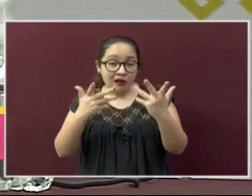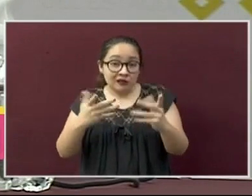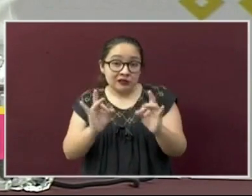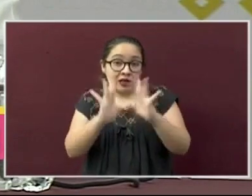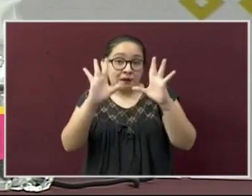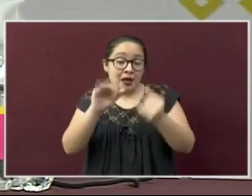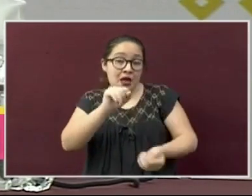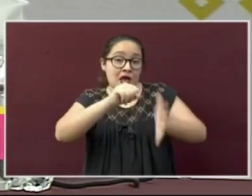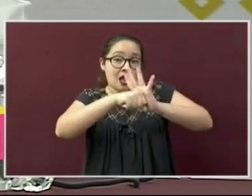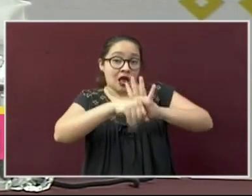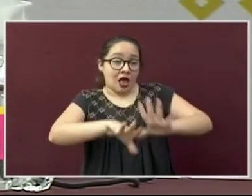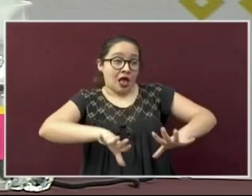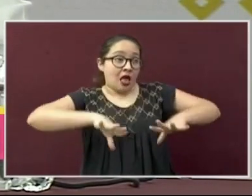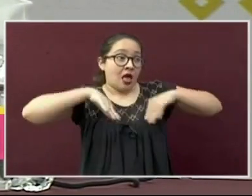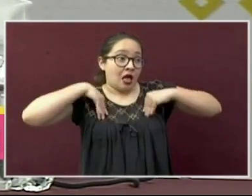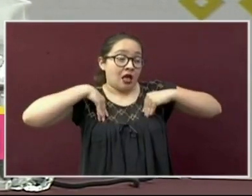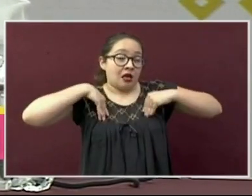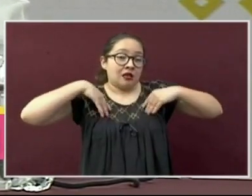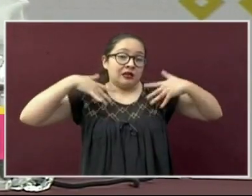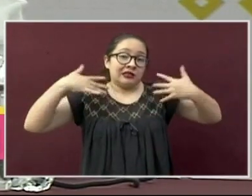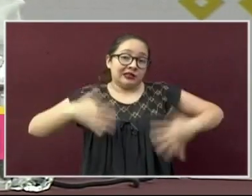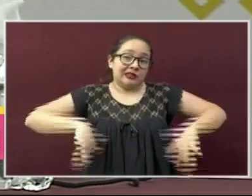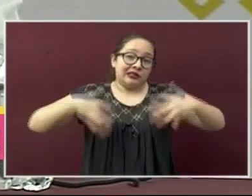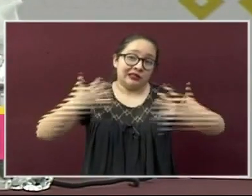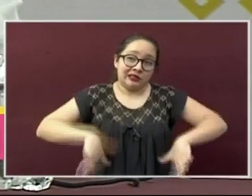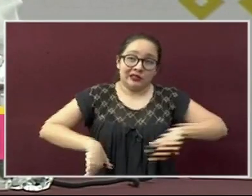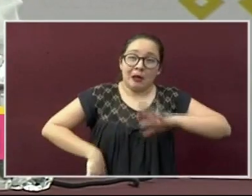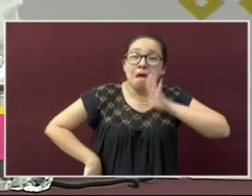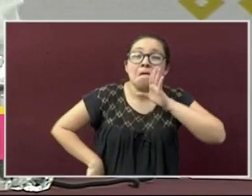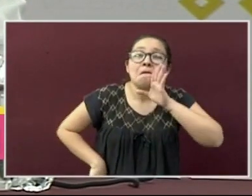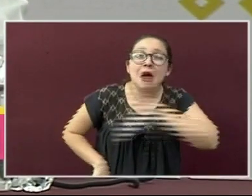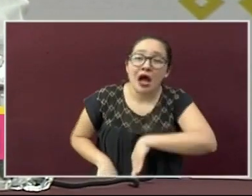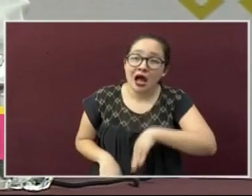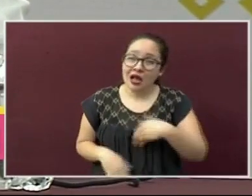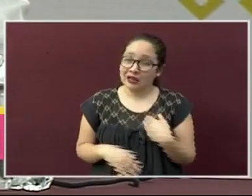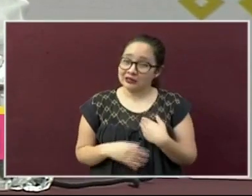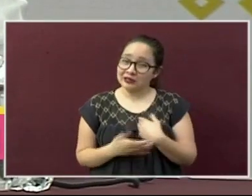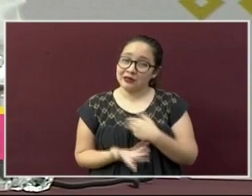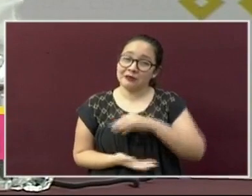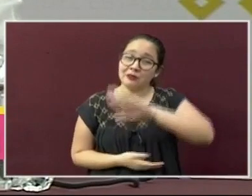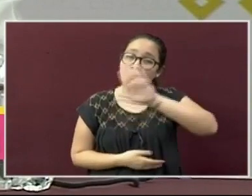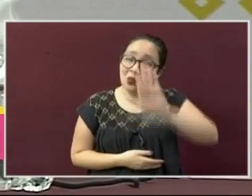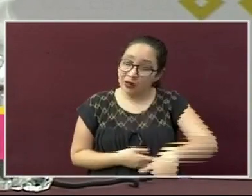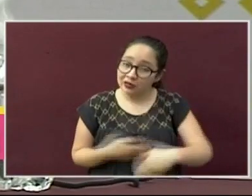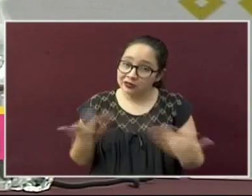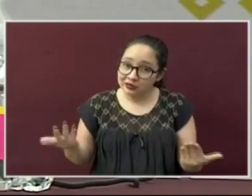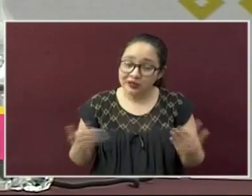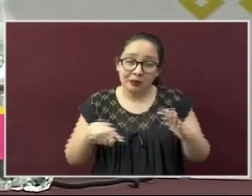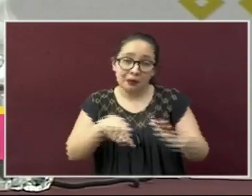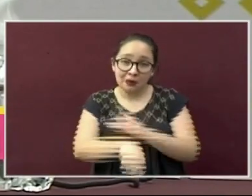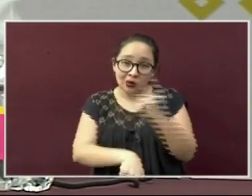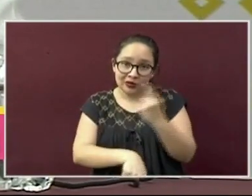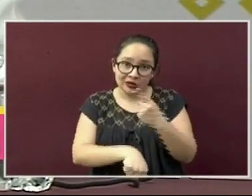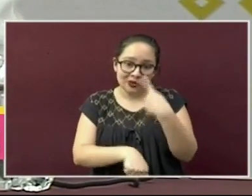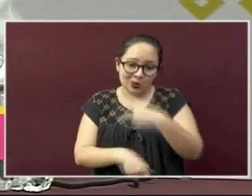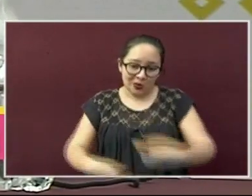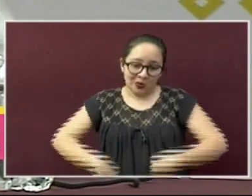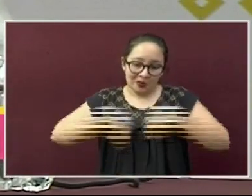familia veracruzana, llegan a ser trágicos y fatales porque se compromete la vida.